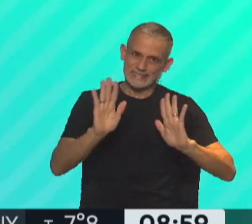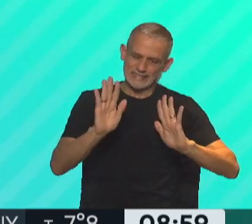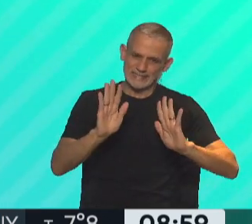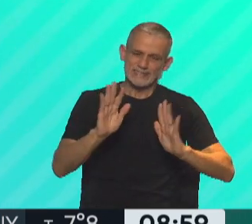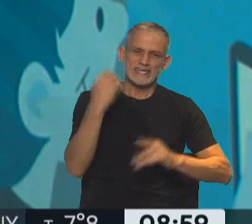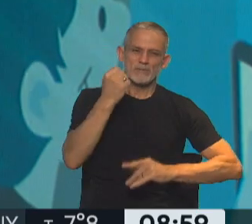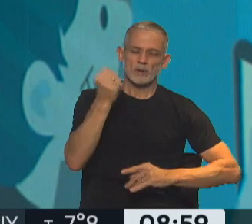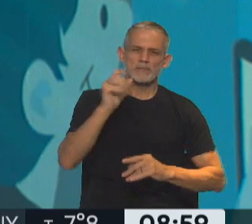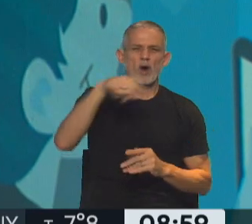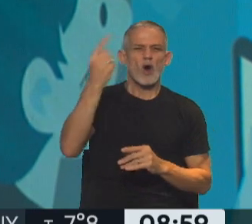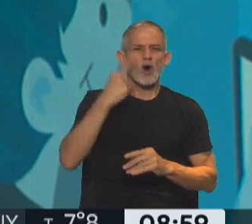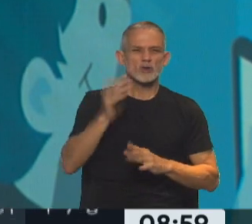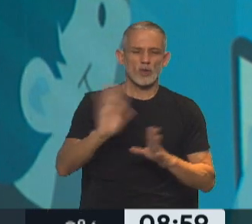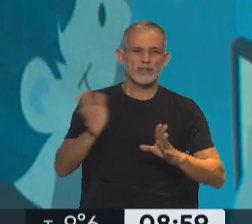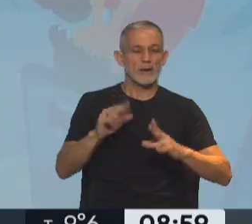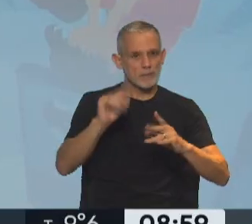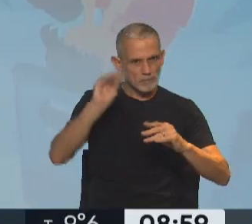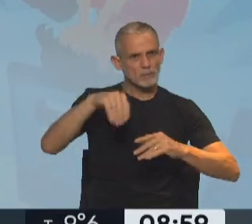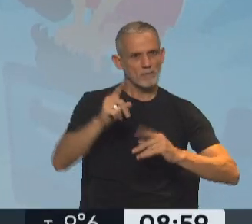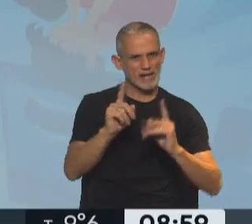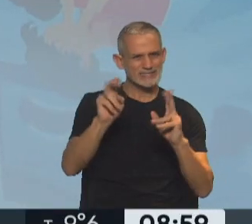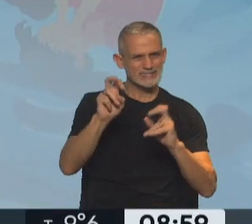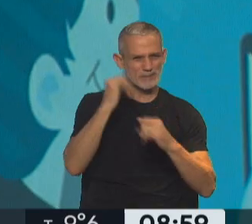es importante. Pero otro día me parece que lo tenemos que seguir tocando. Así es. Bien, así